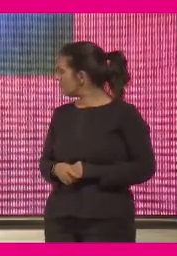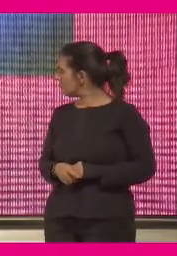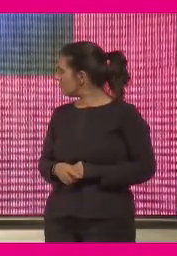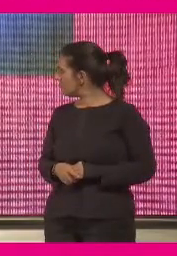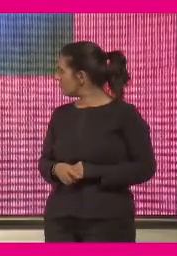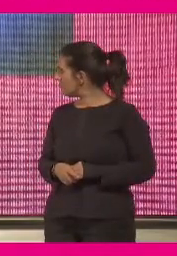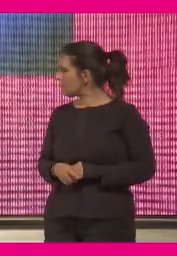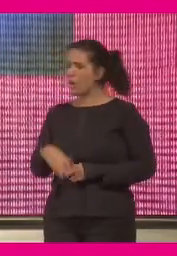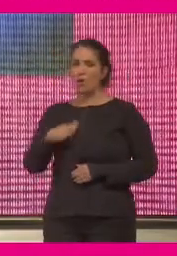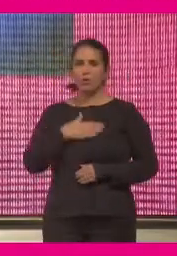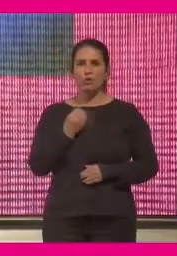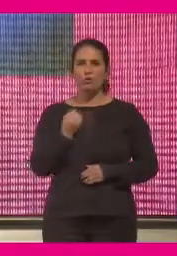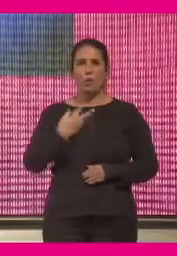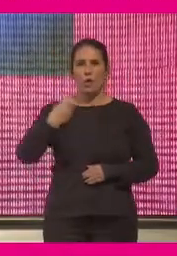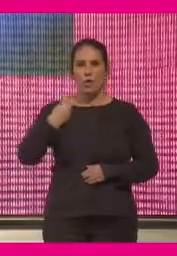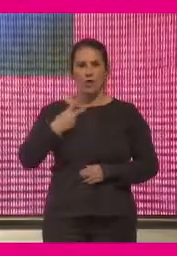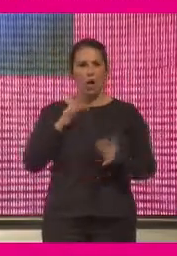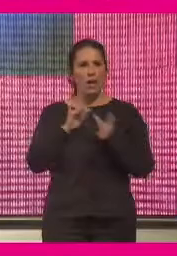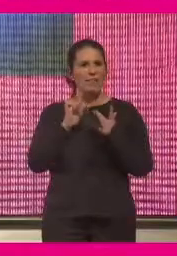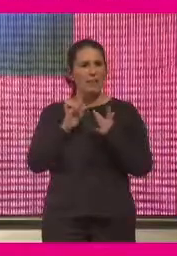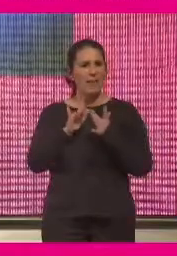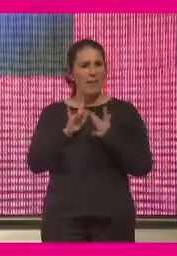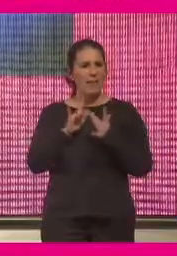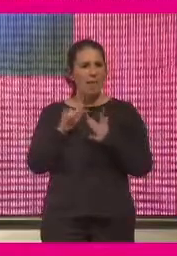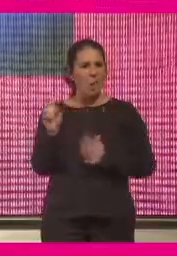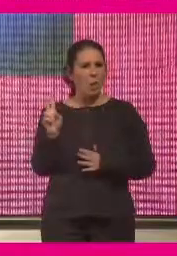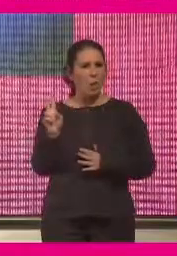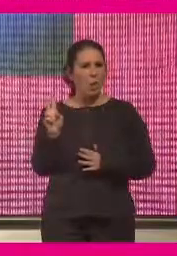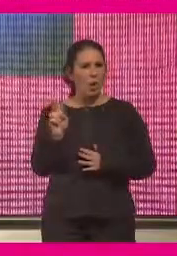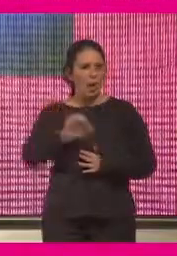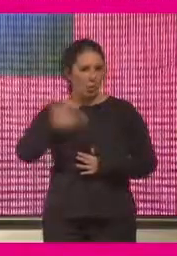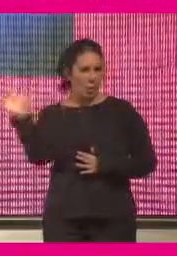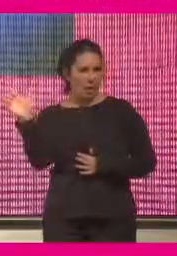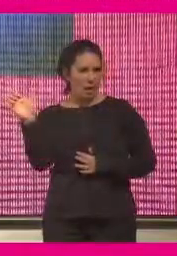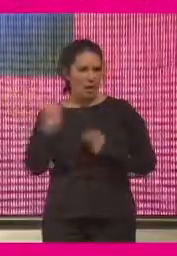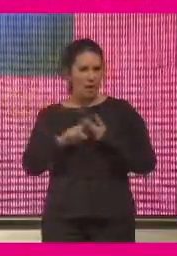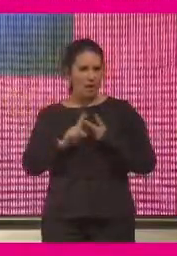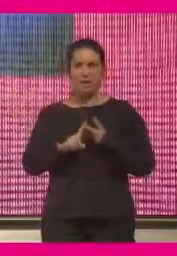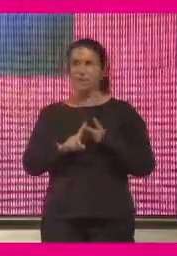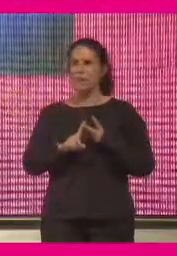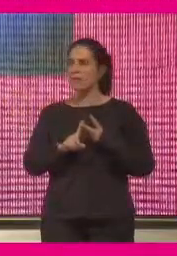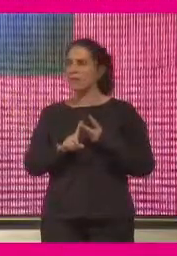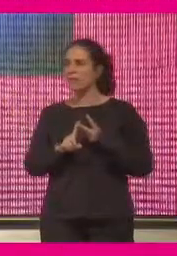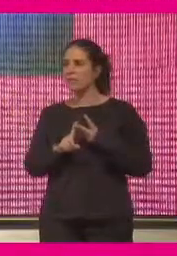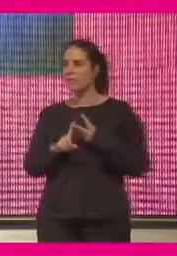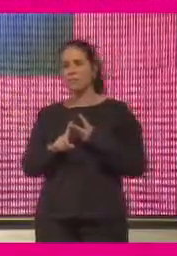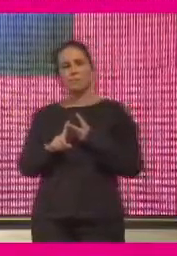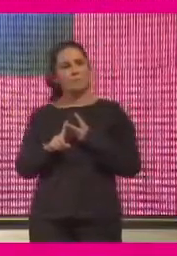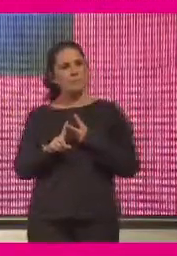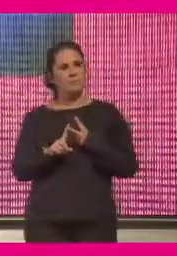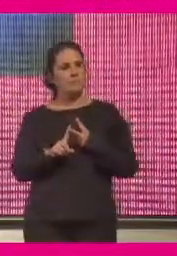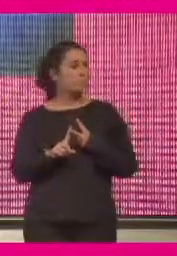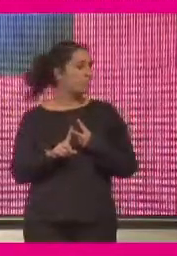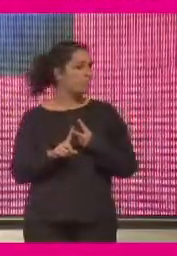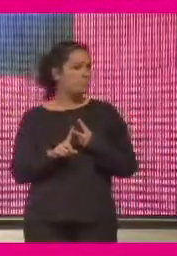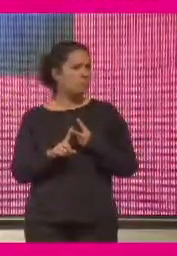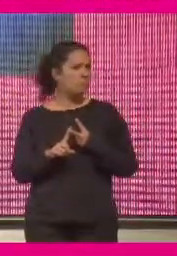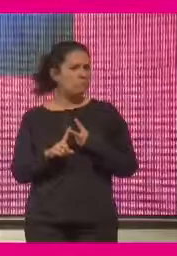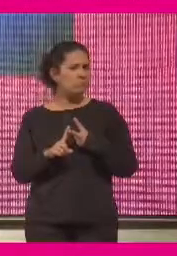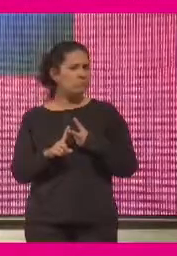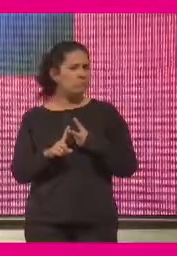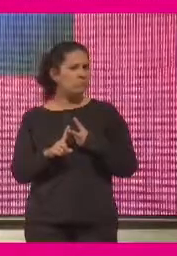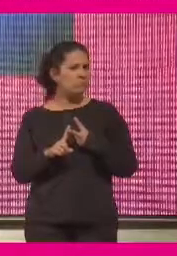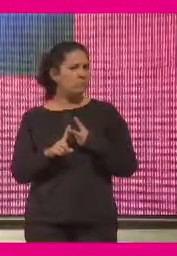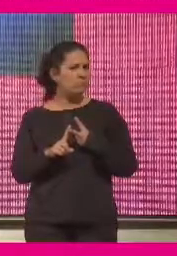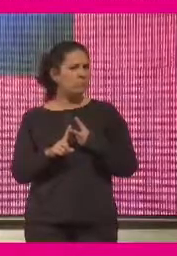dos en conectividad europea. Somos el número dos en administración digital. Pero estamos absolutamente a la cola del vagón de cola en lo que son